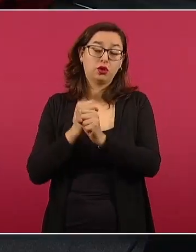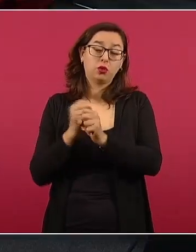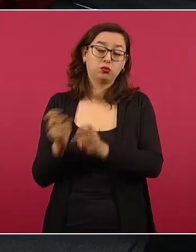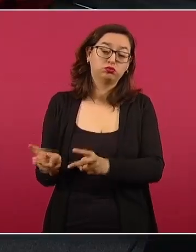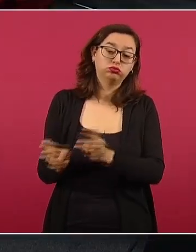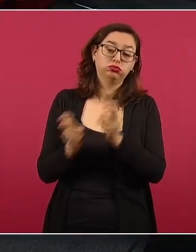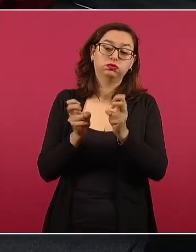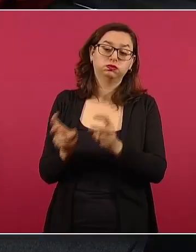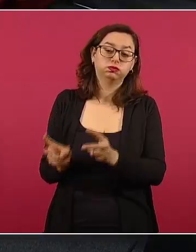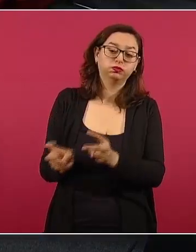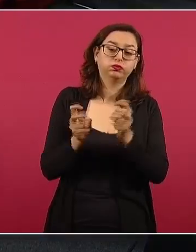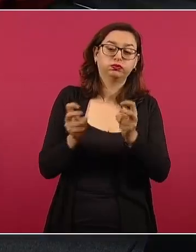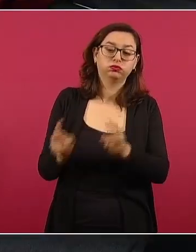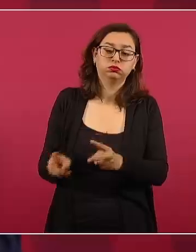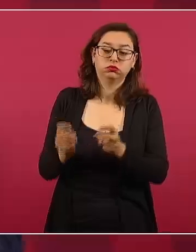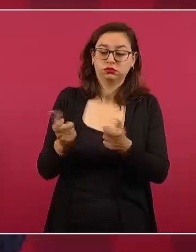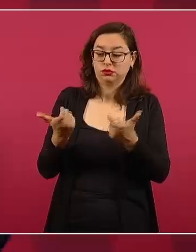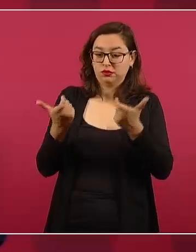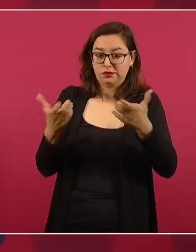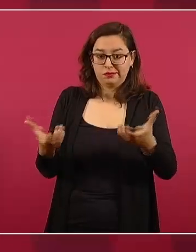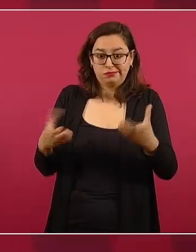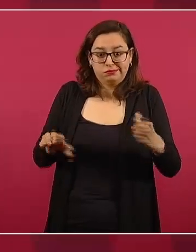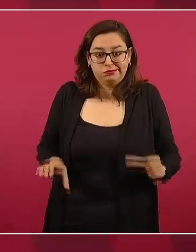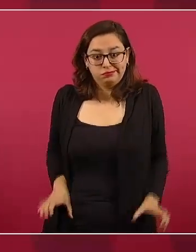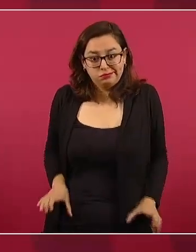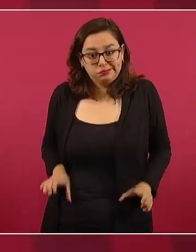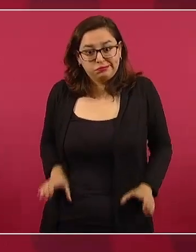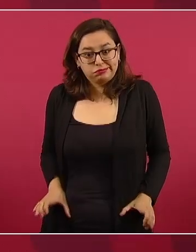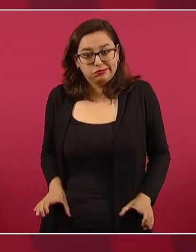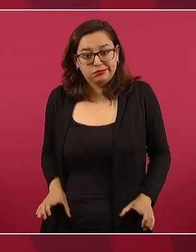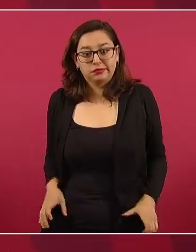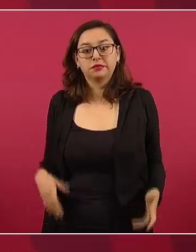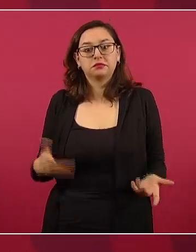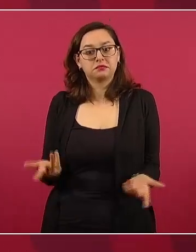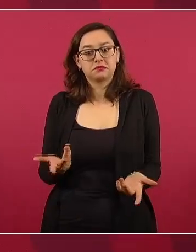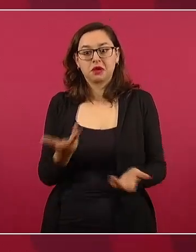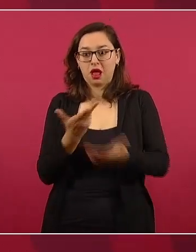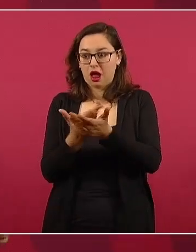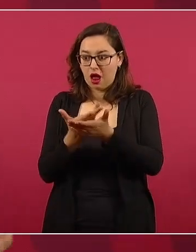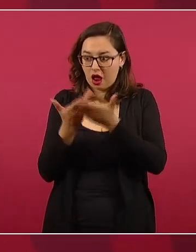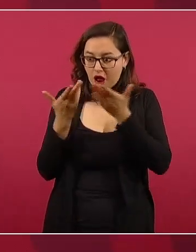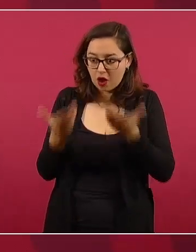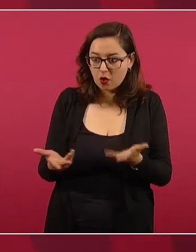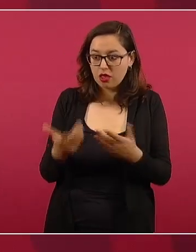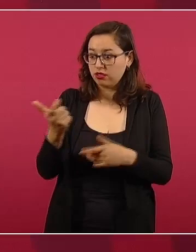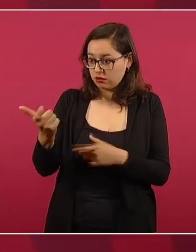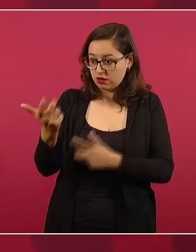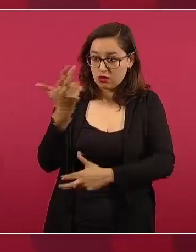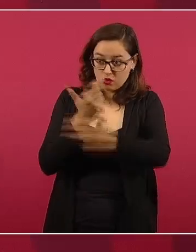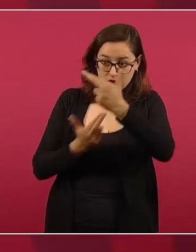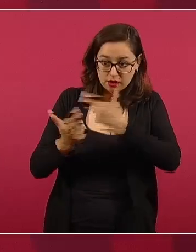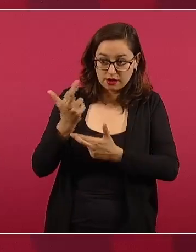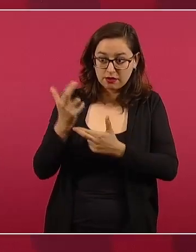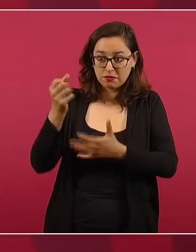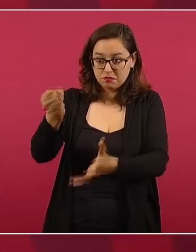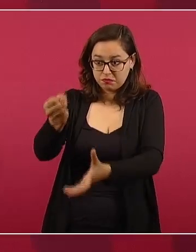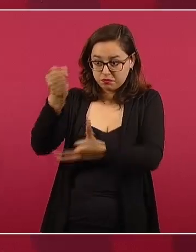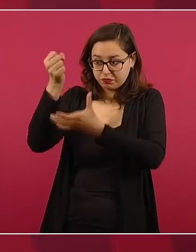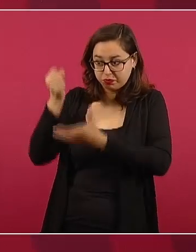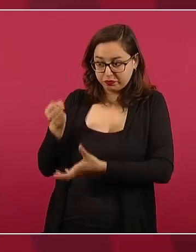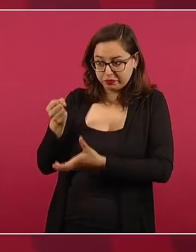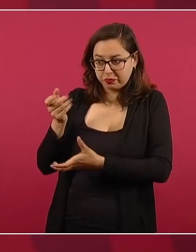porque ese dinero se utiliza para